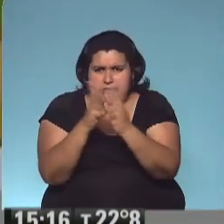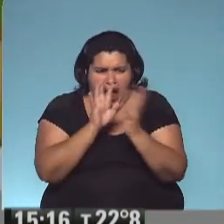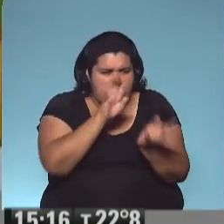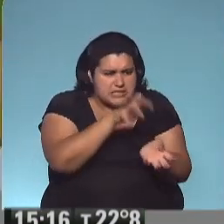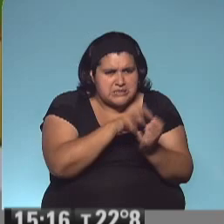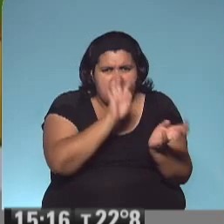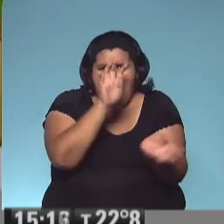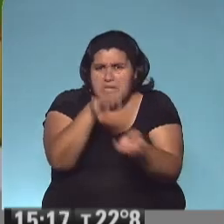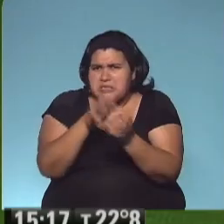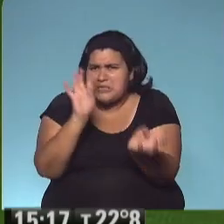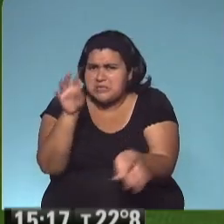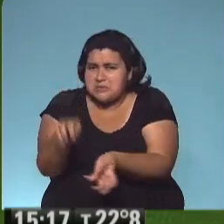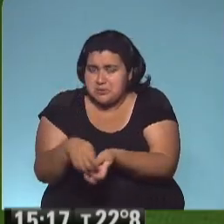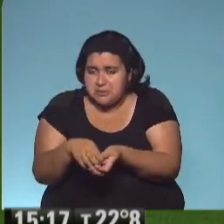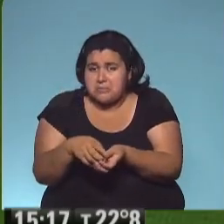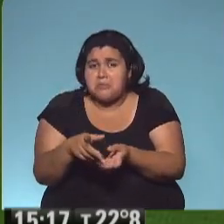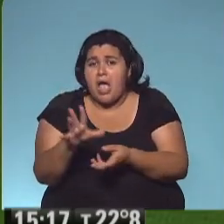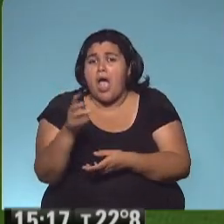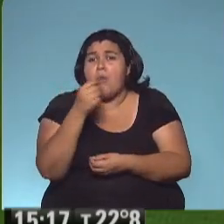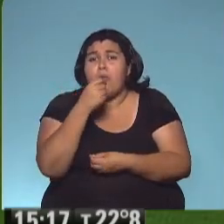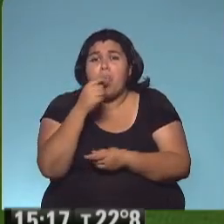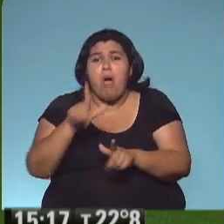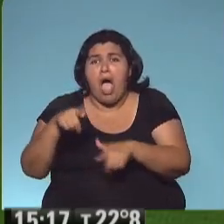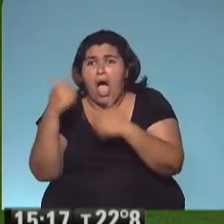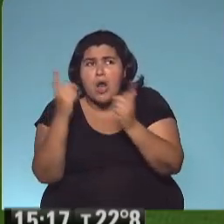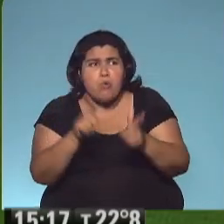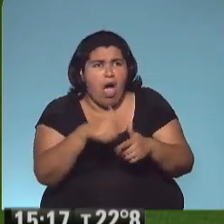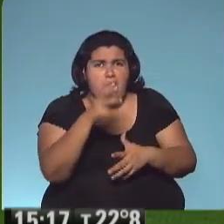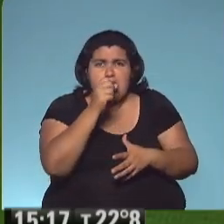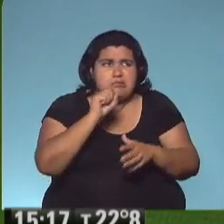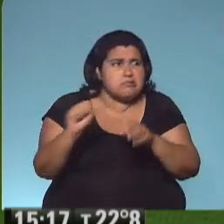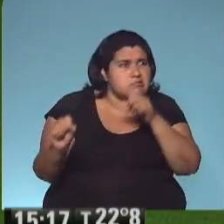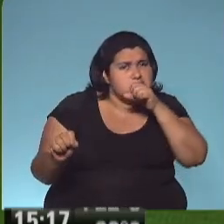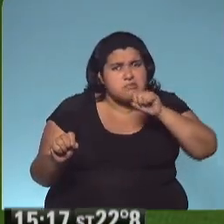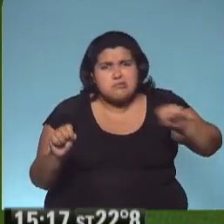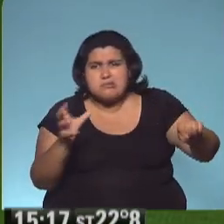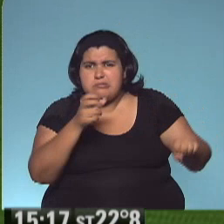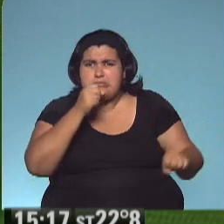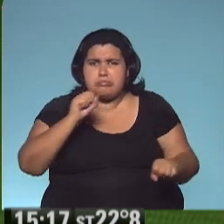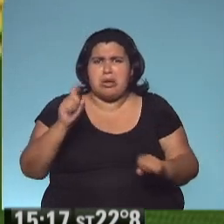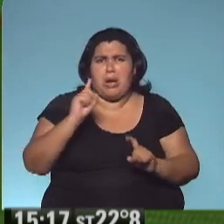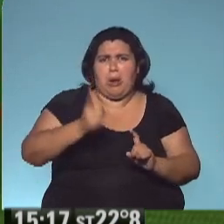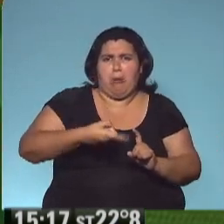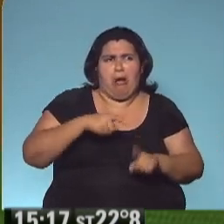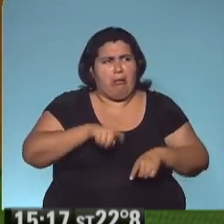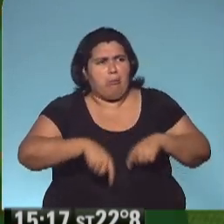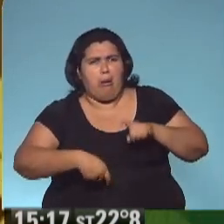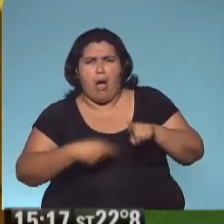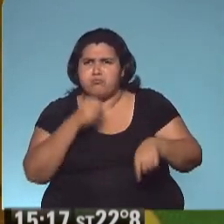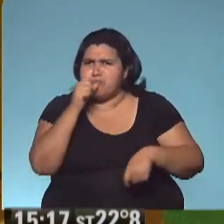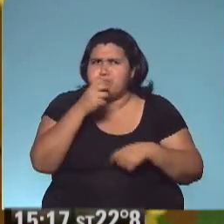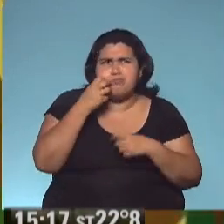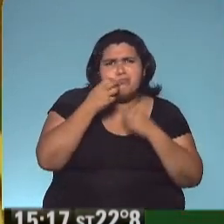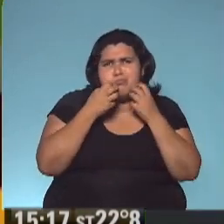Y de tanto en tanto, les daba un mordisquito a dos o tres árboles que había arrancado de raíz y que llevaba como un manojo de apio en la mano.